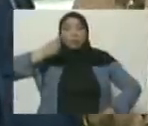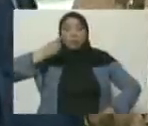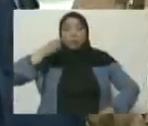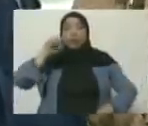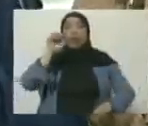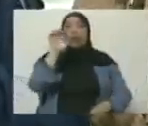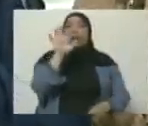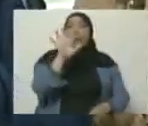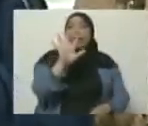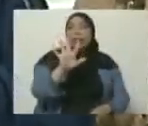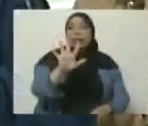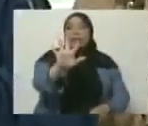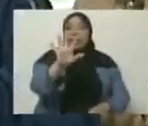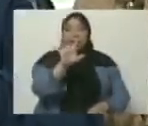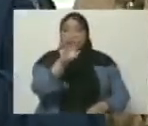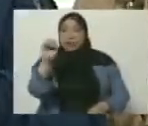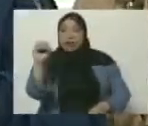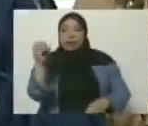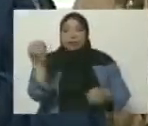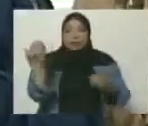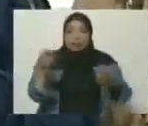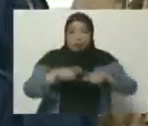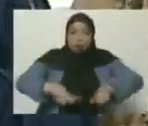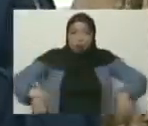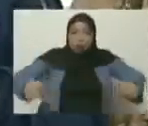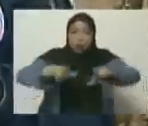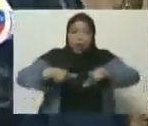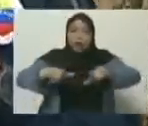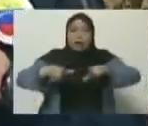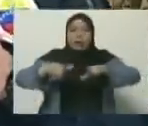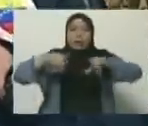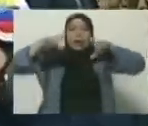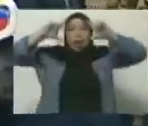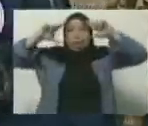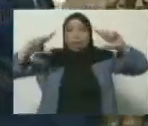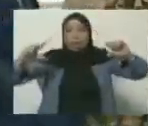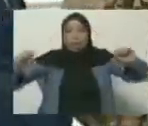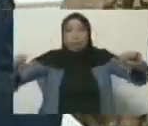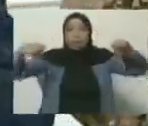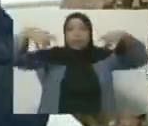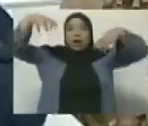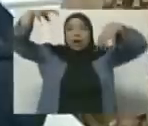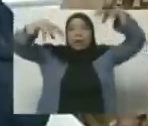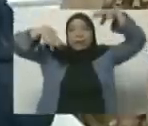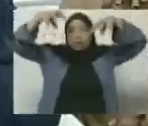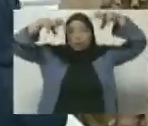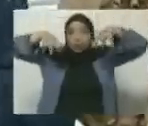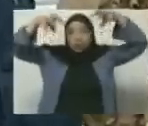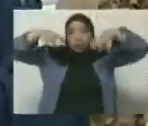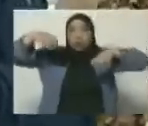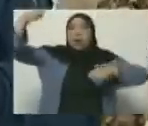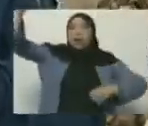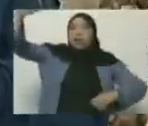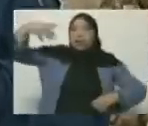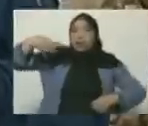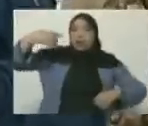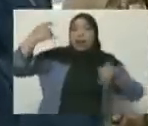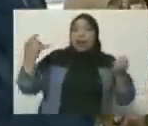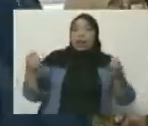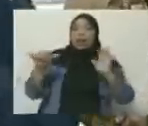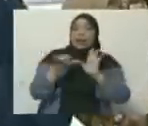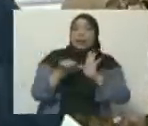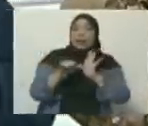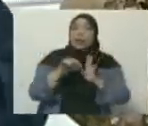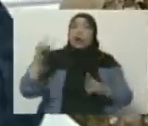estaciones hidrometeorológicas que tenemos a nivel nacional en los 6 radares meteorológicos, en lo que se detectó esa onda tropical número